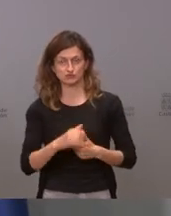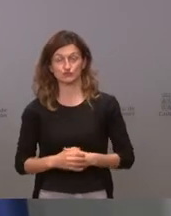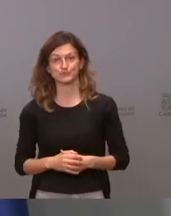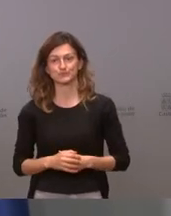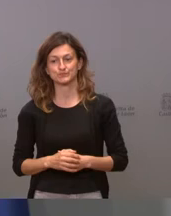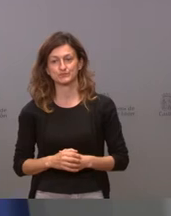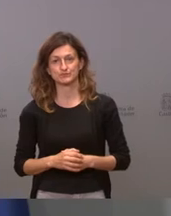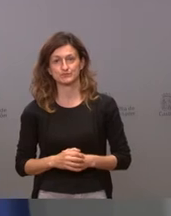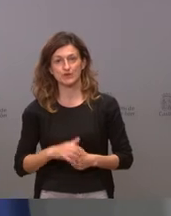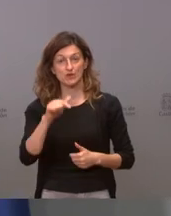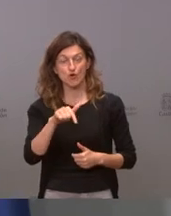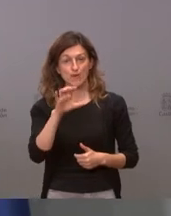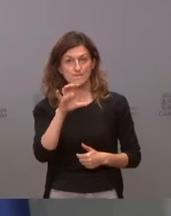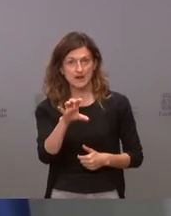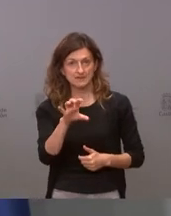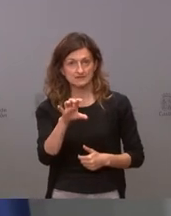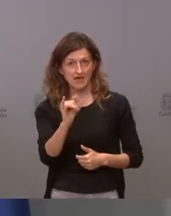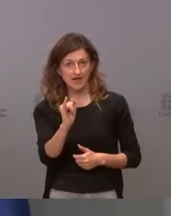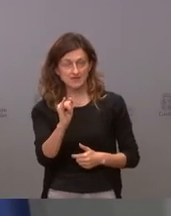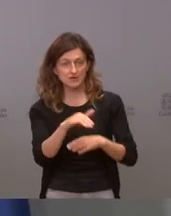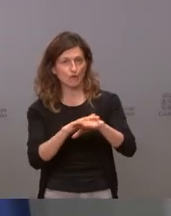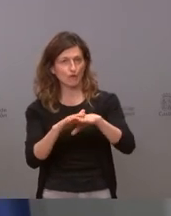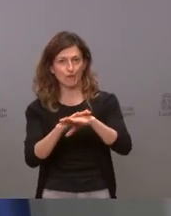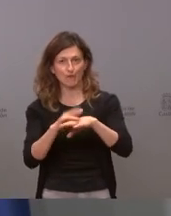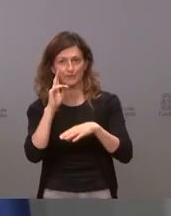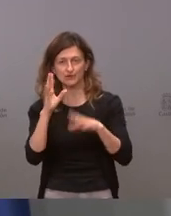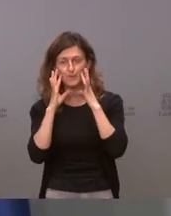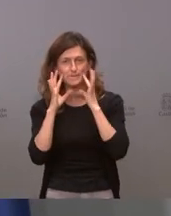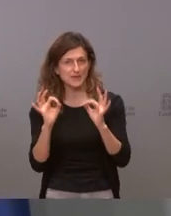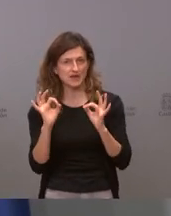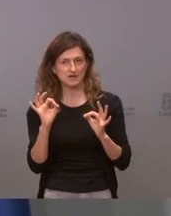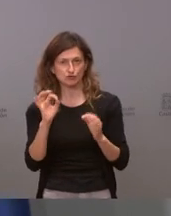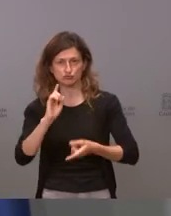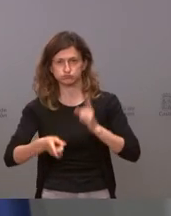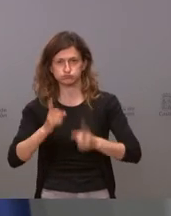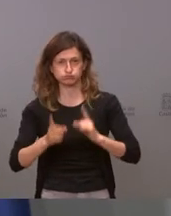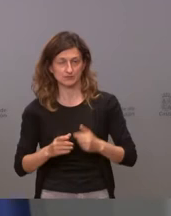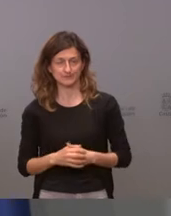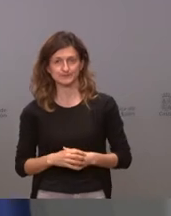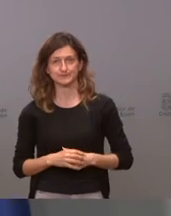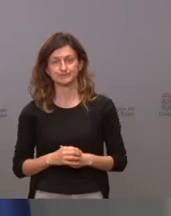tenemos hoy en nuestro país es un gobierno peligrosamente autoritario